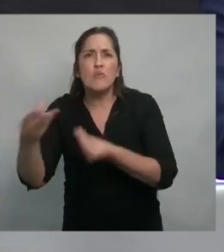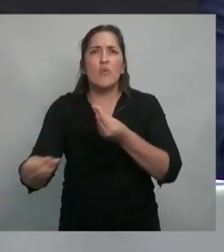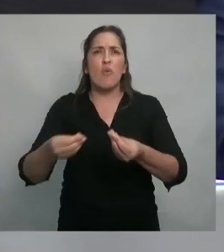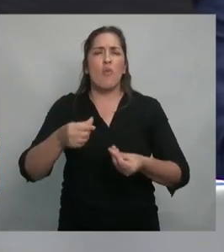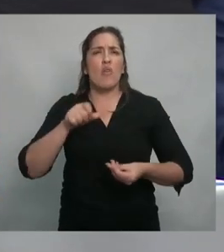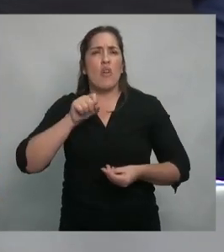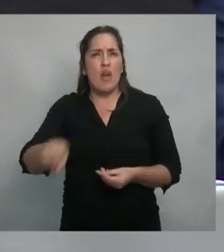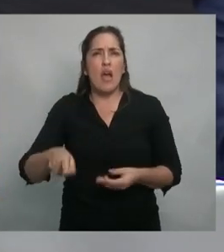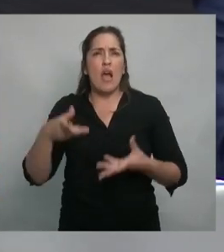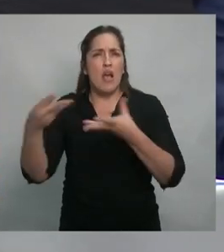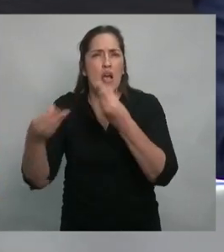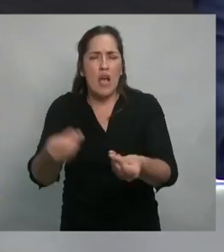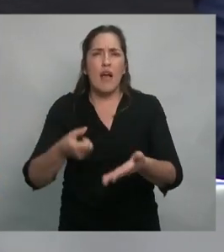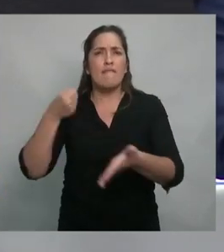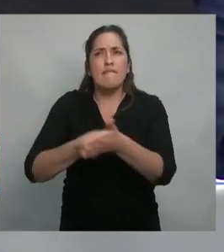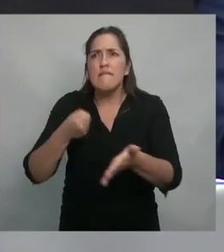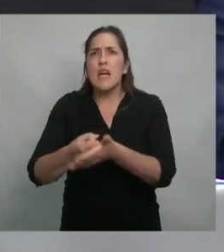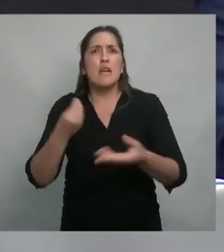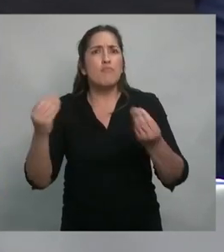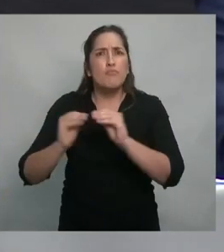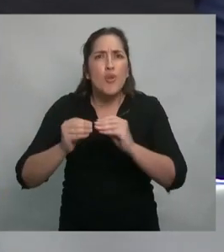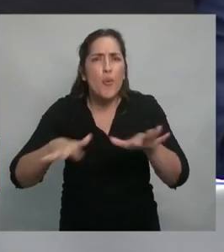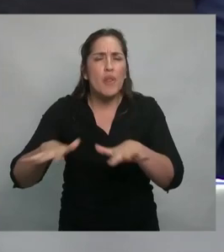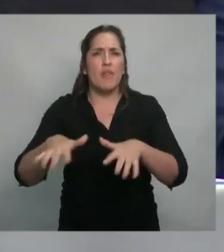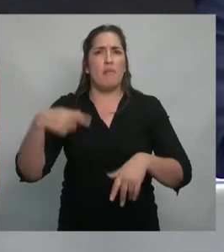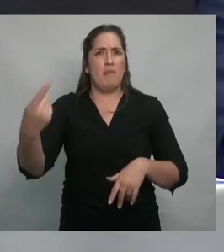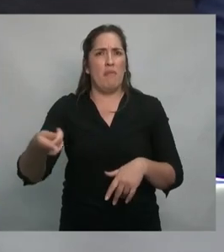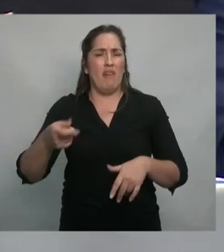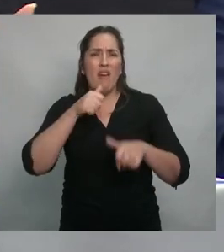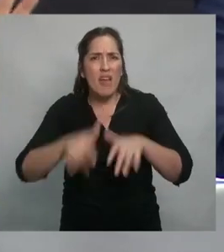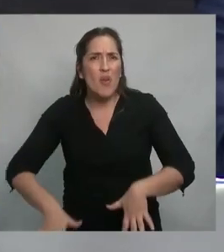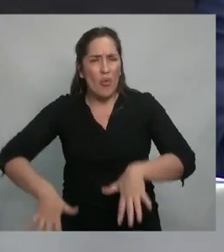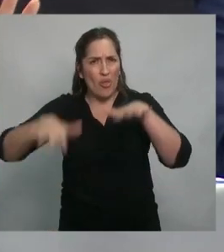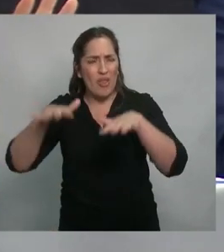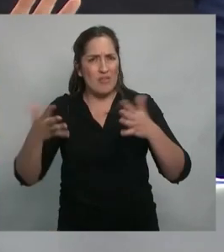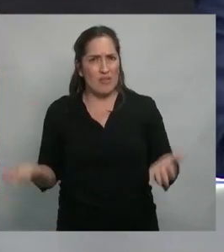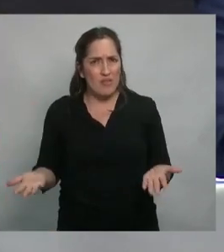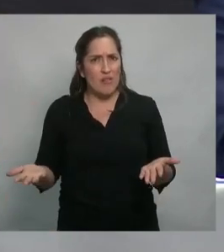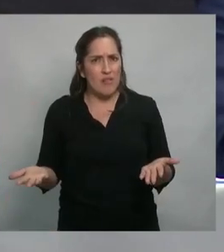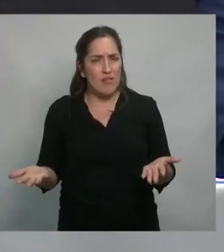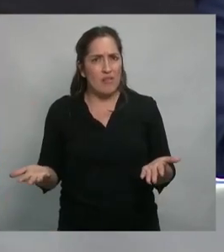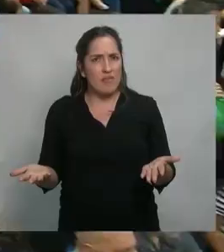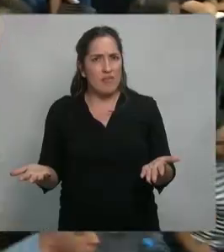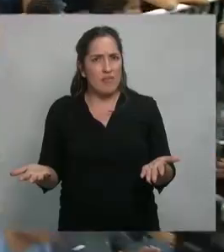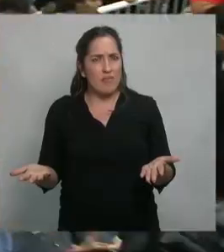como cuando militaban las inundaciones durante el... Un ejemplo, ni qué hablar